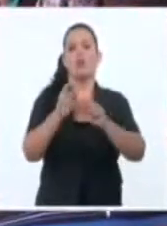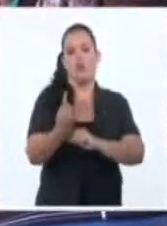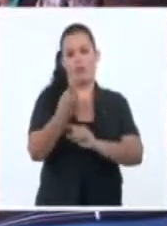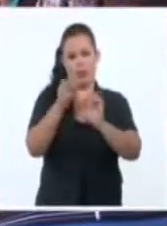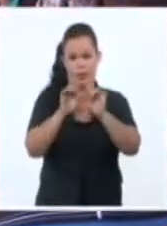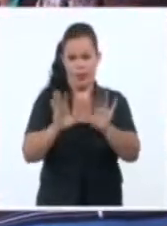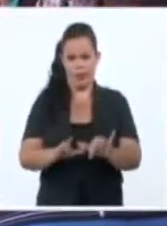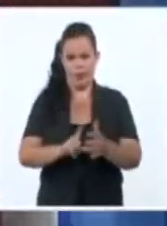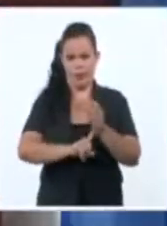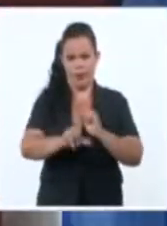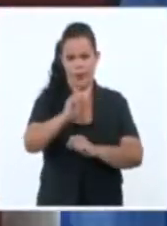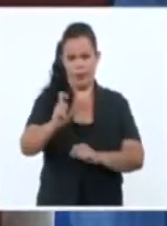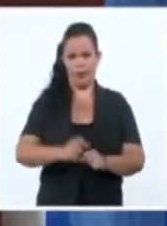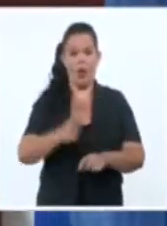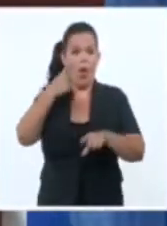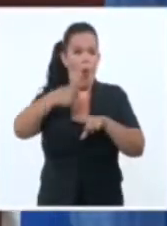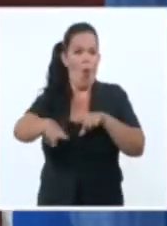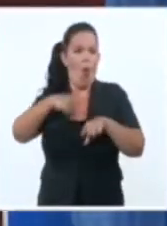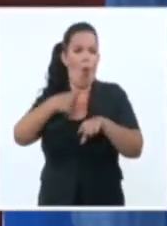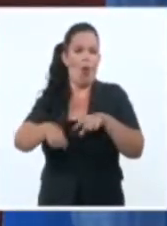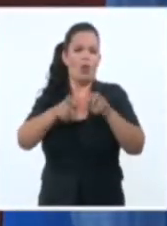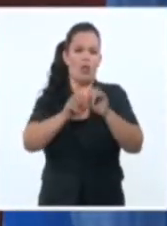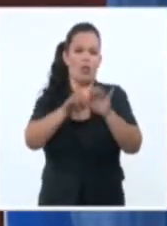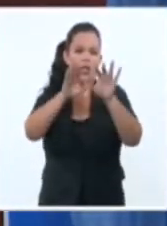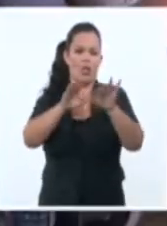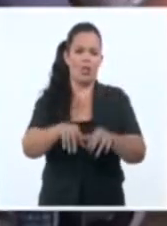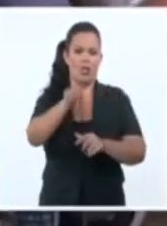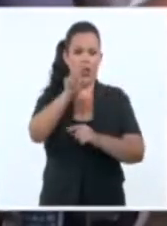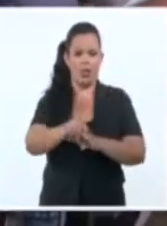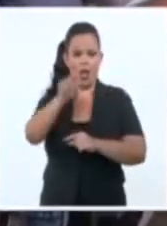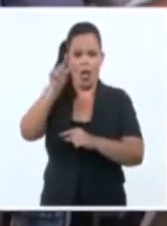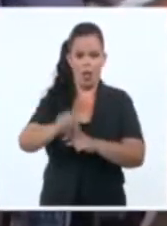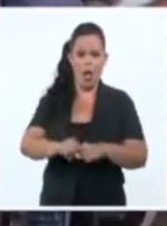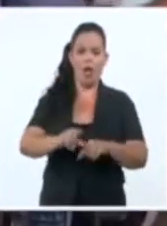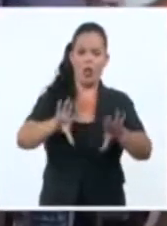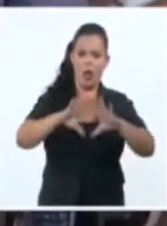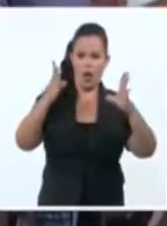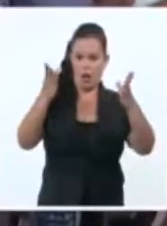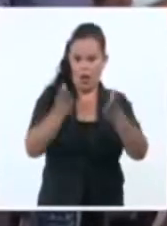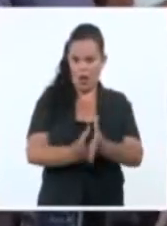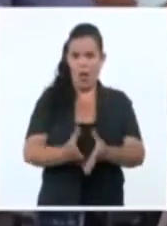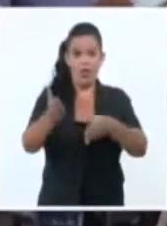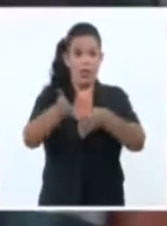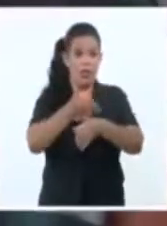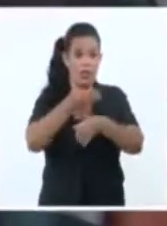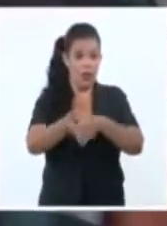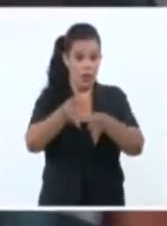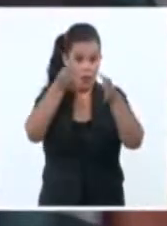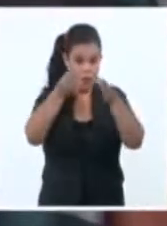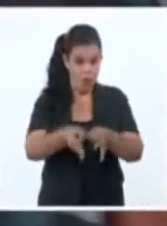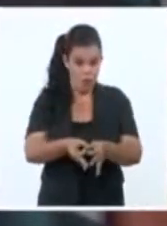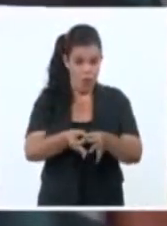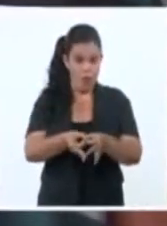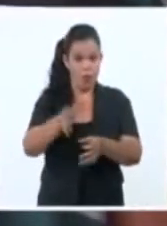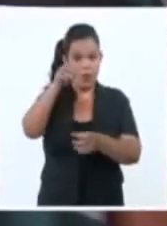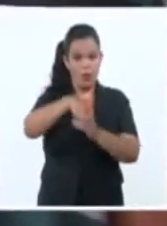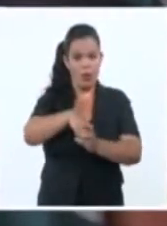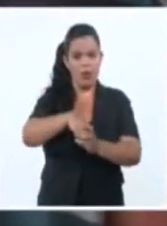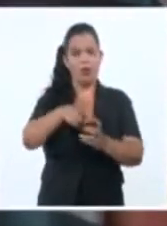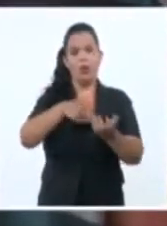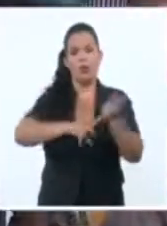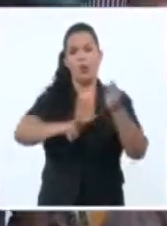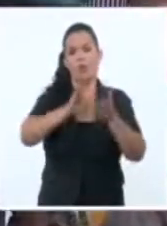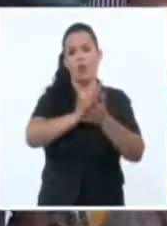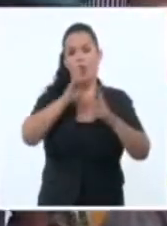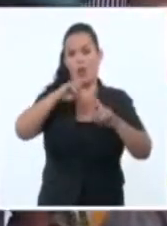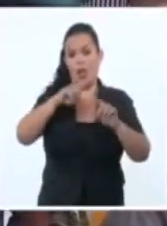Secretarios generales de las estructuras de bases y militantes destacados de distintos sectores en Colombia, debatieron de manera profunda